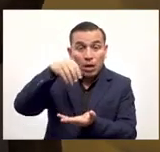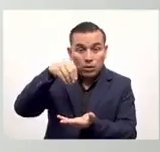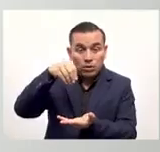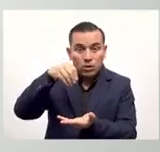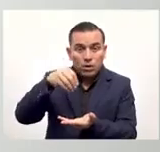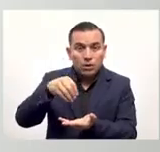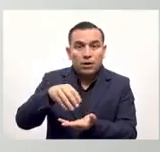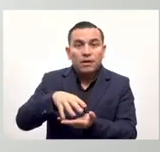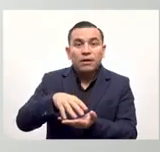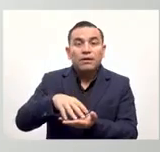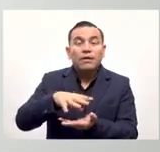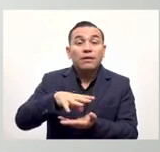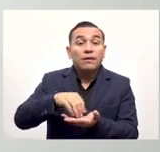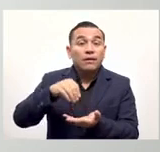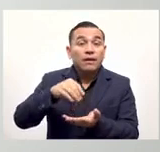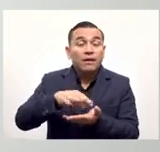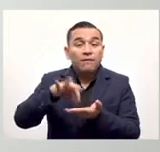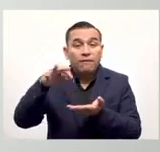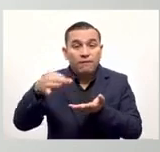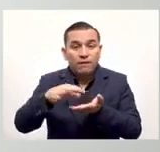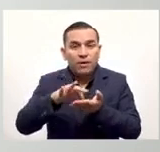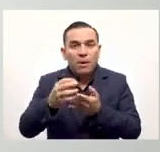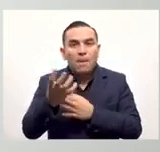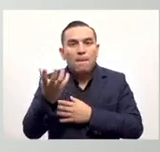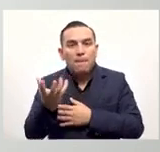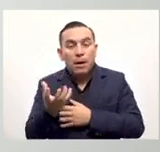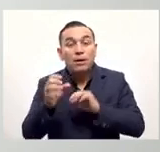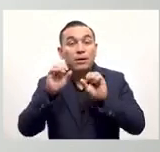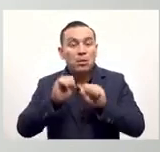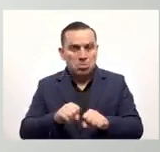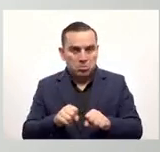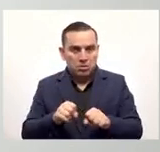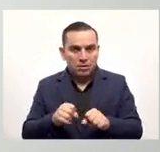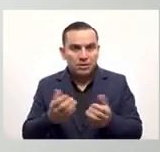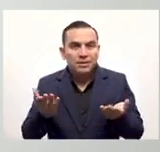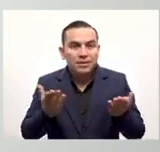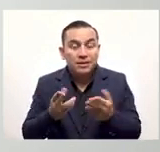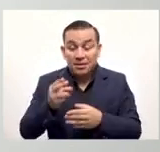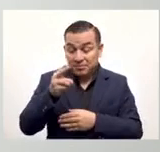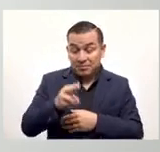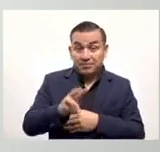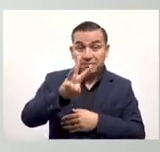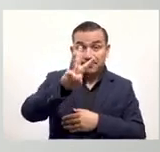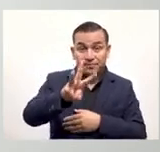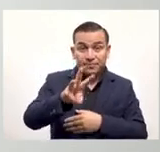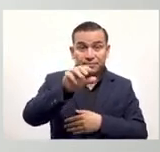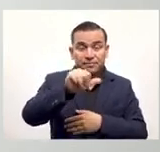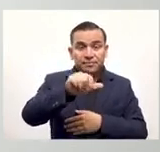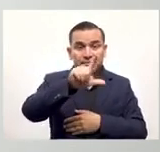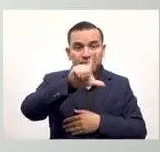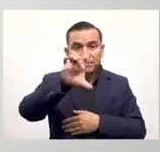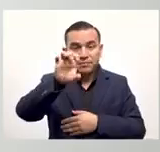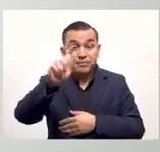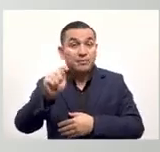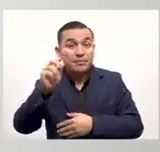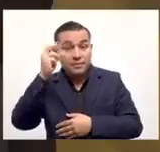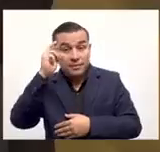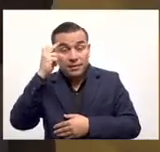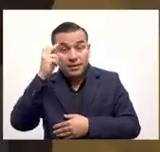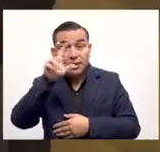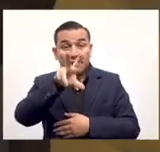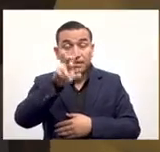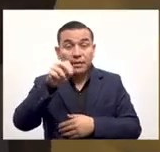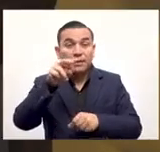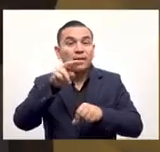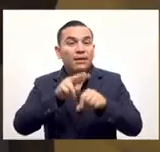unas libras de frijoles o pan usted puede pagar y lo más probable es que la persona de la tienda va a tener la aplicación porque tuvo el mismo incentivo